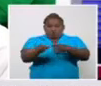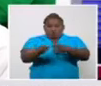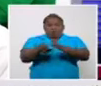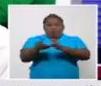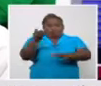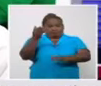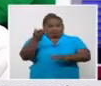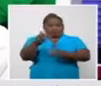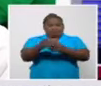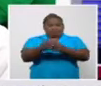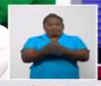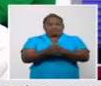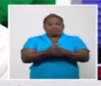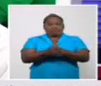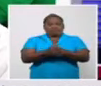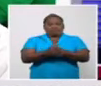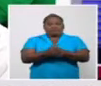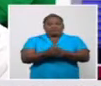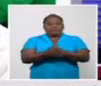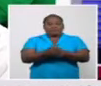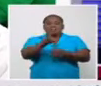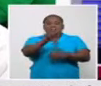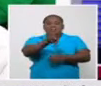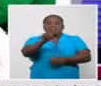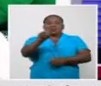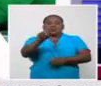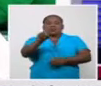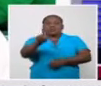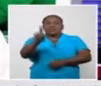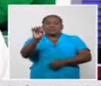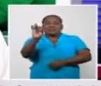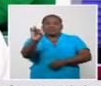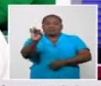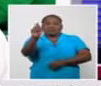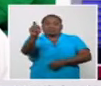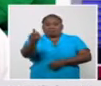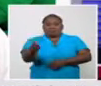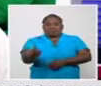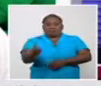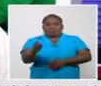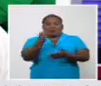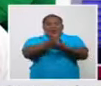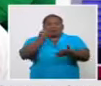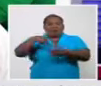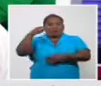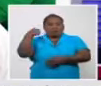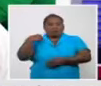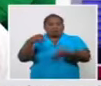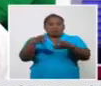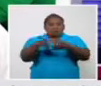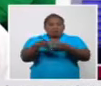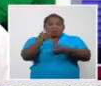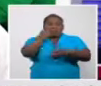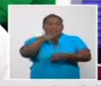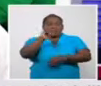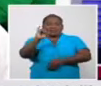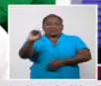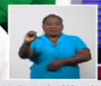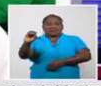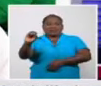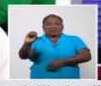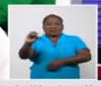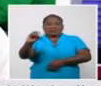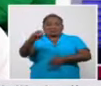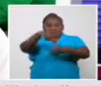este grupo de población. 117 pacientes diagnosticados ayer. De los